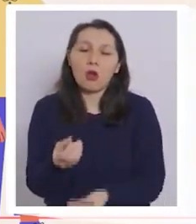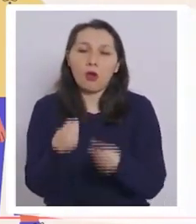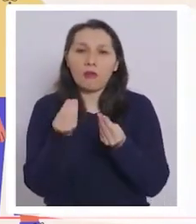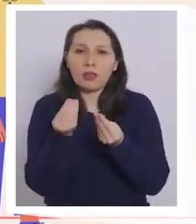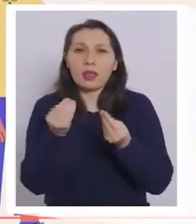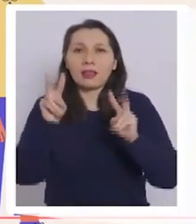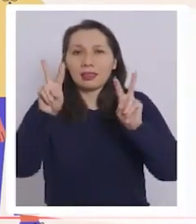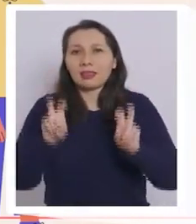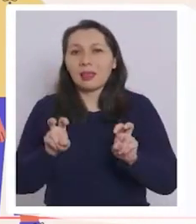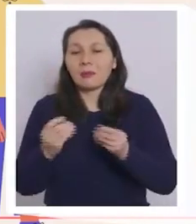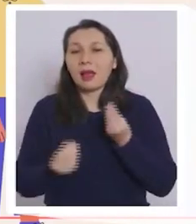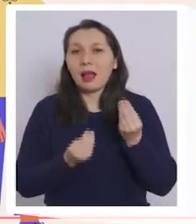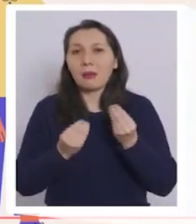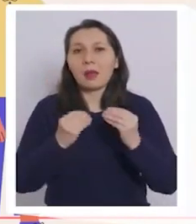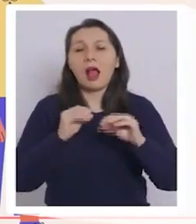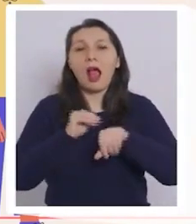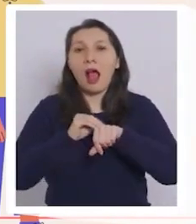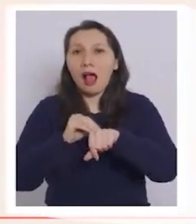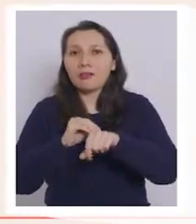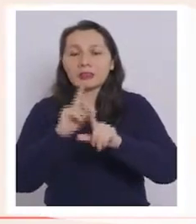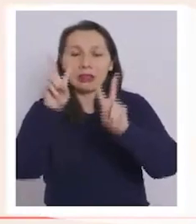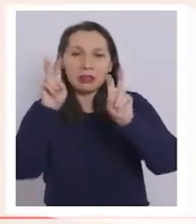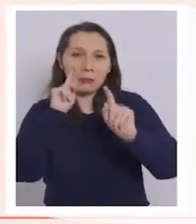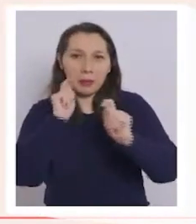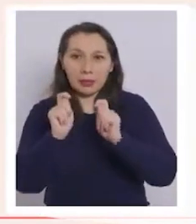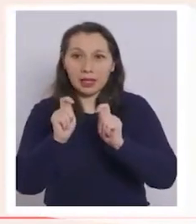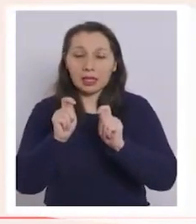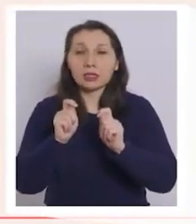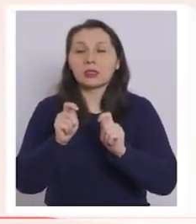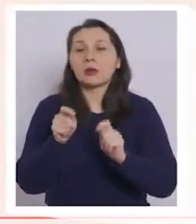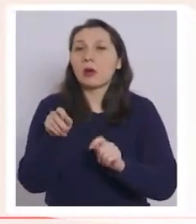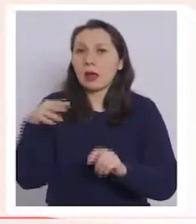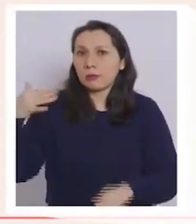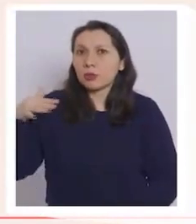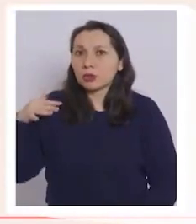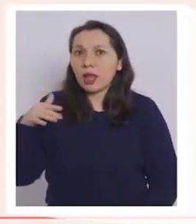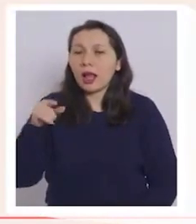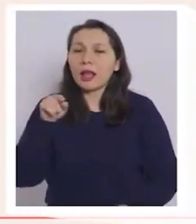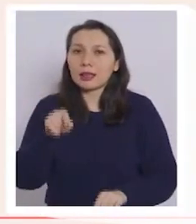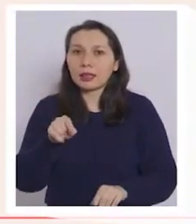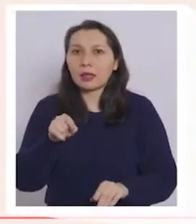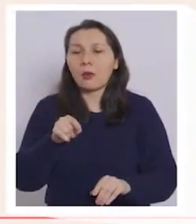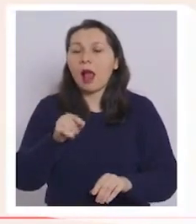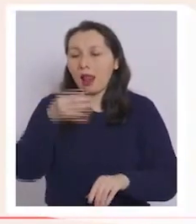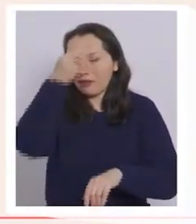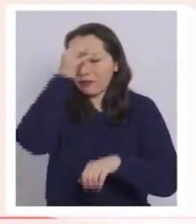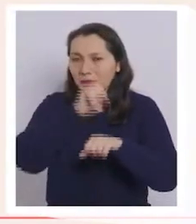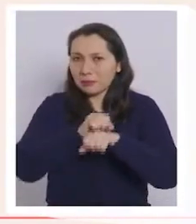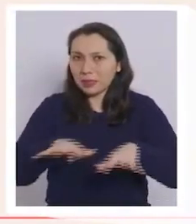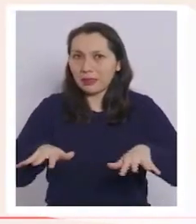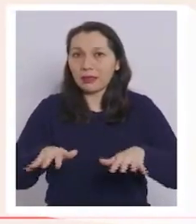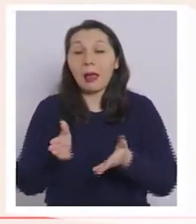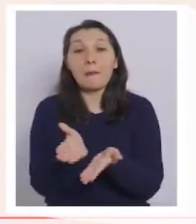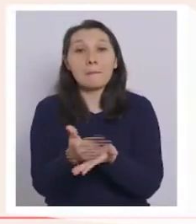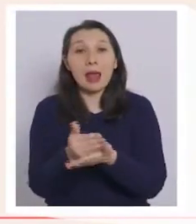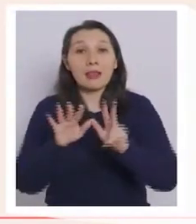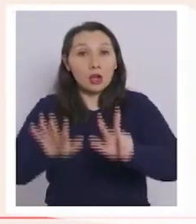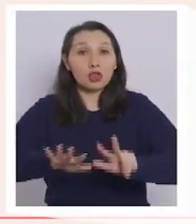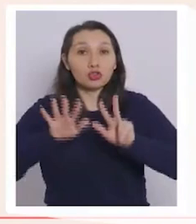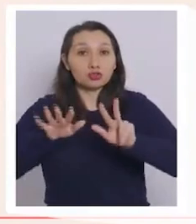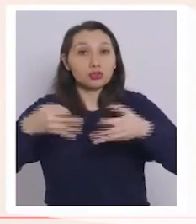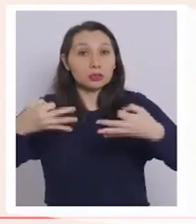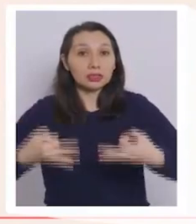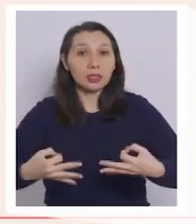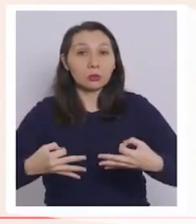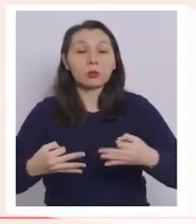para la comunicación de riesgo y que es un factor también muy relevante durante la pandemia. El plan 18 seguro